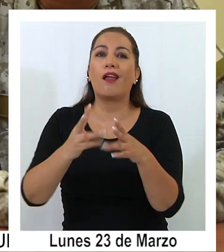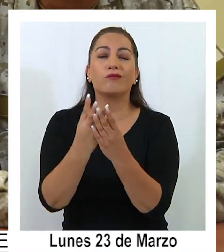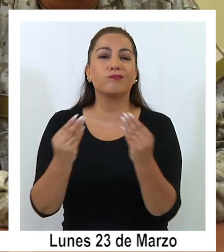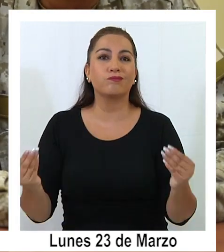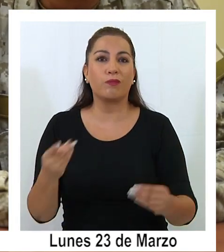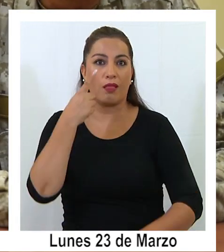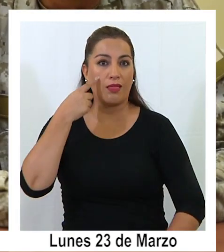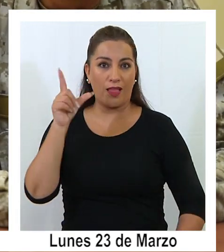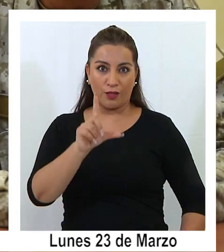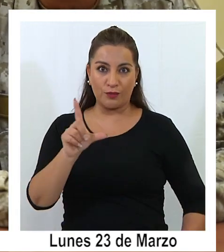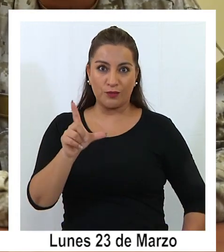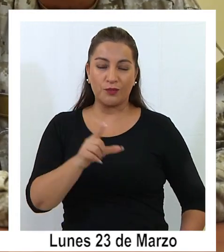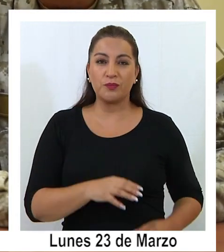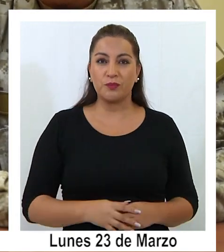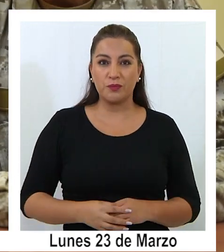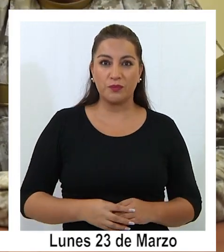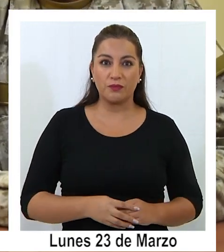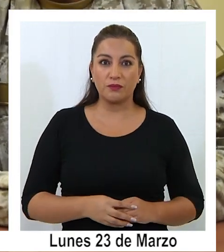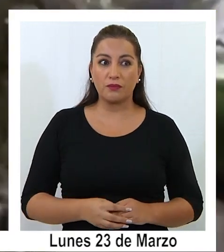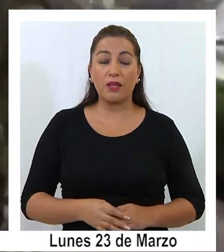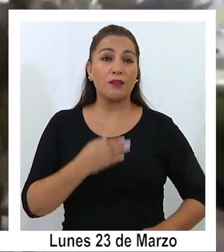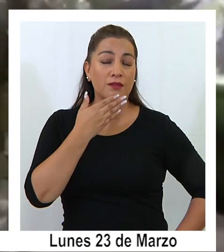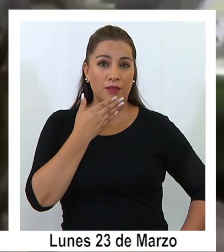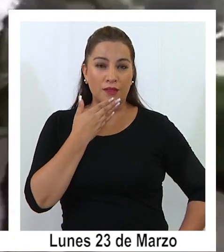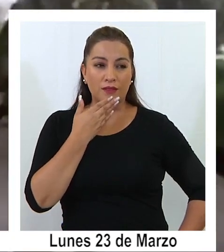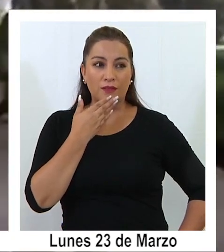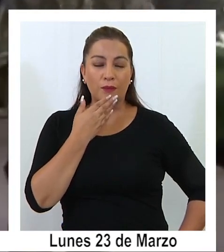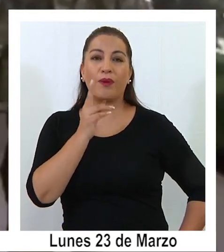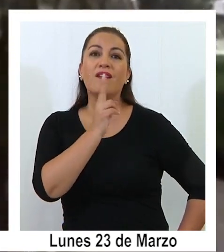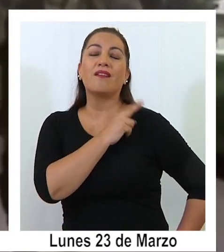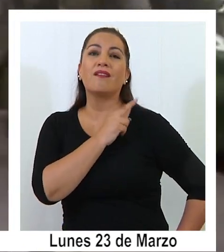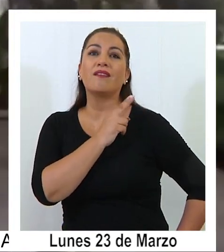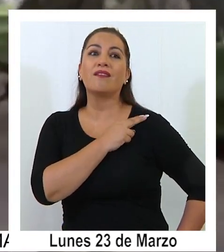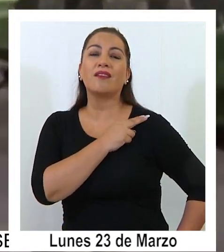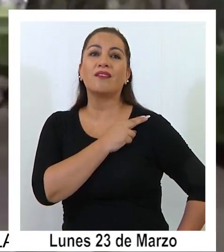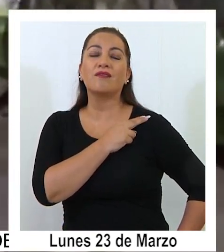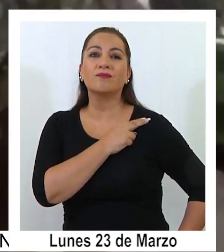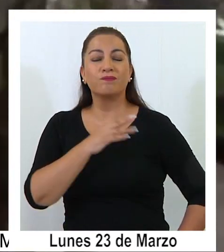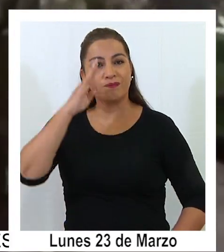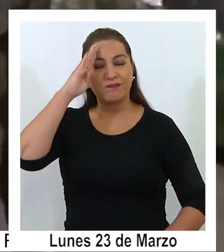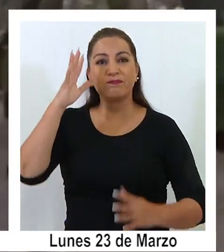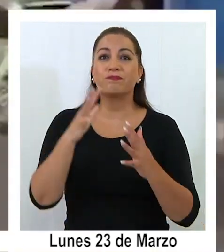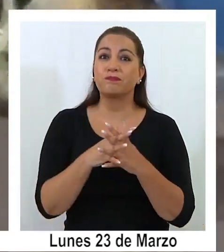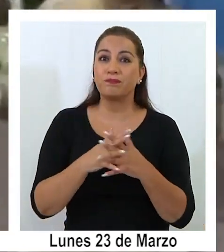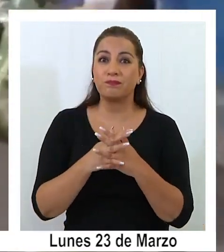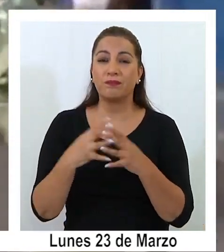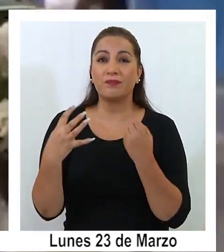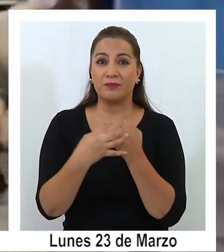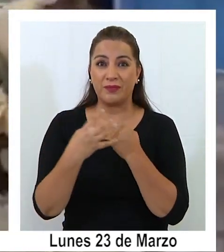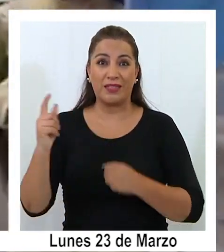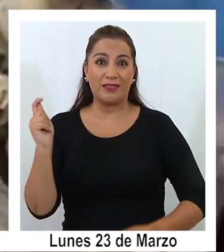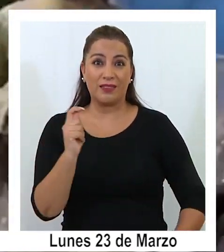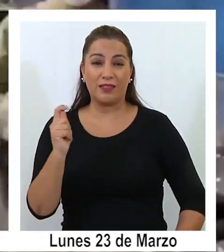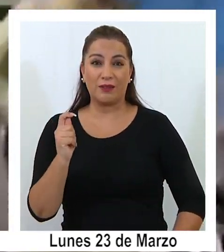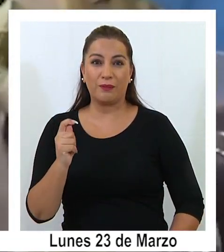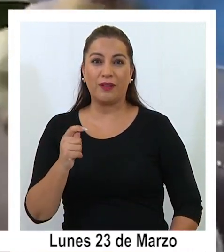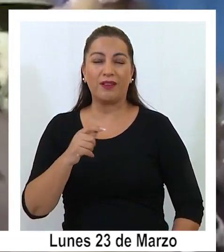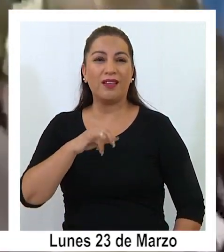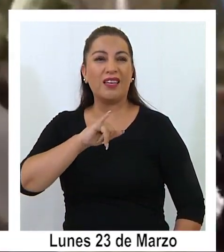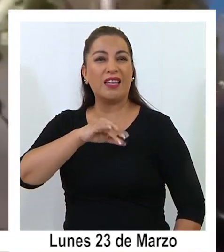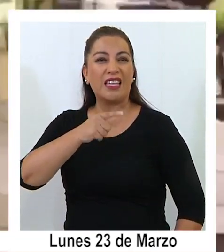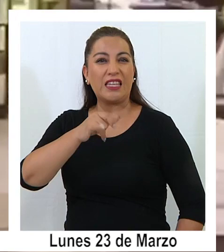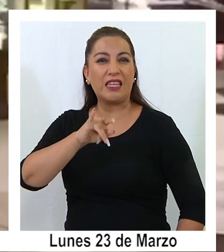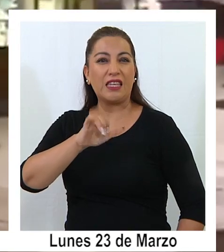transcurso del día lunes. Por último, el jefe de la Defensa Nacional en Tarapacá, General Guillermo Paiva,